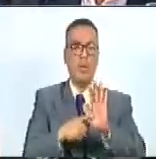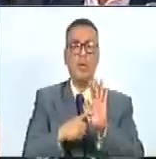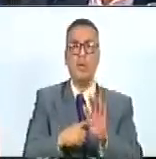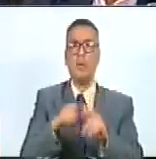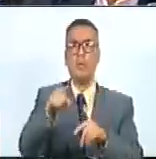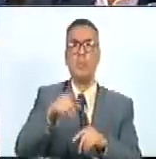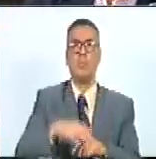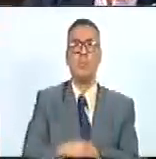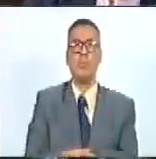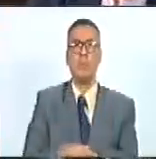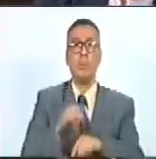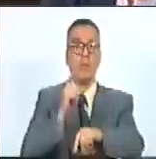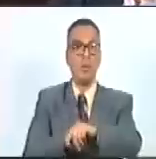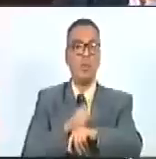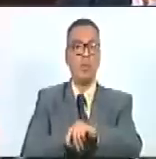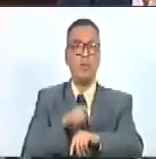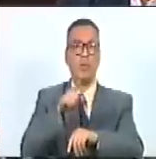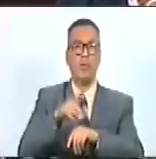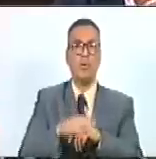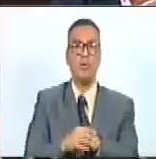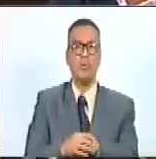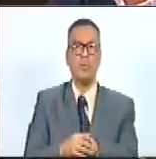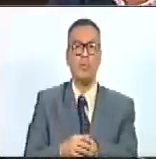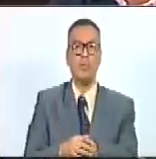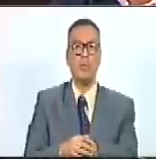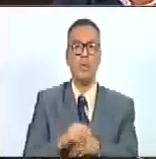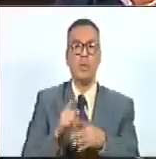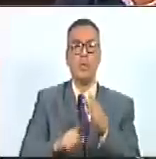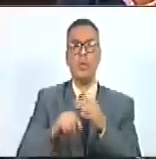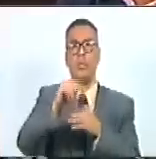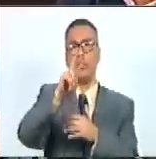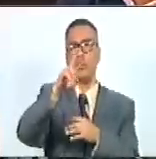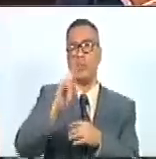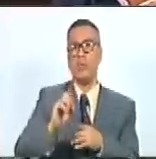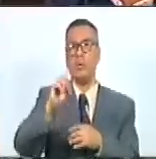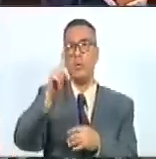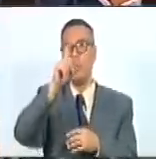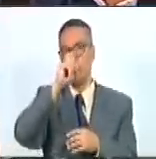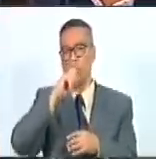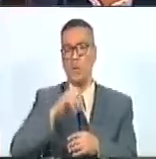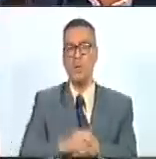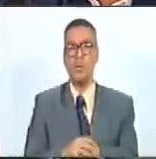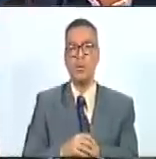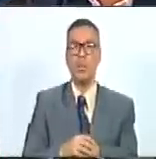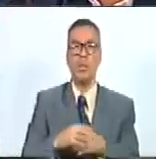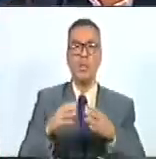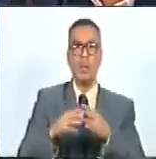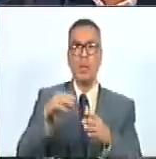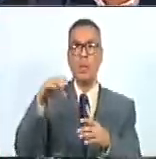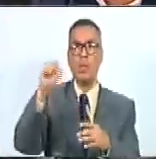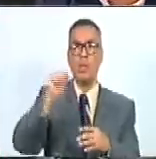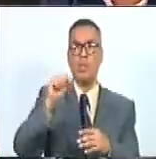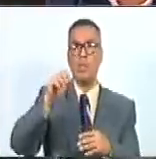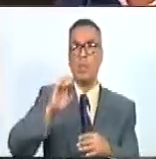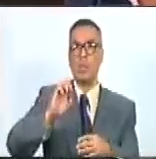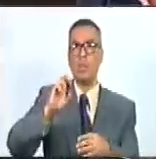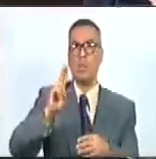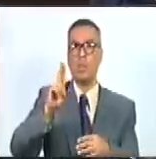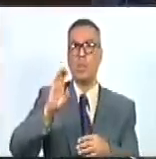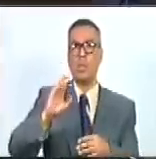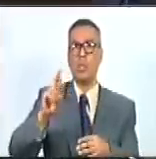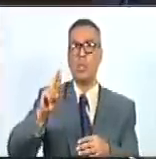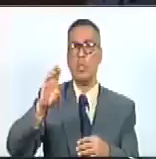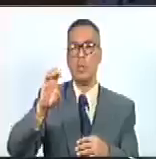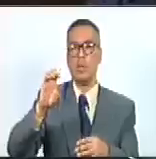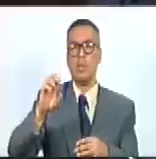Monteverde a esta hora hace 201 años el gran mariscal de Ayacucho y en